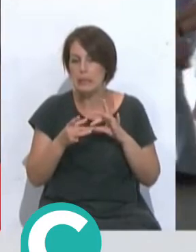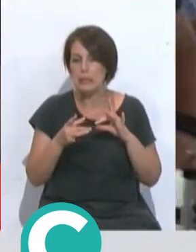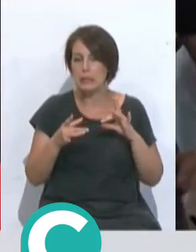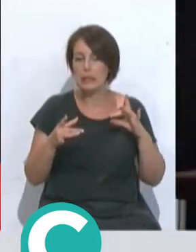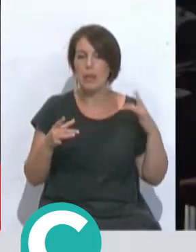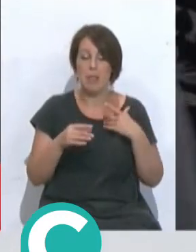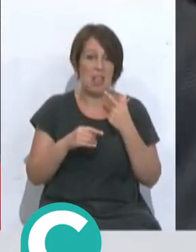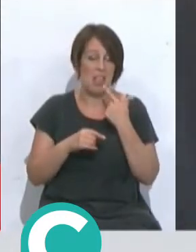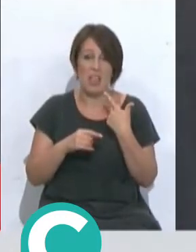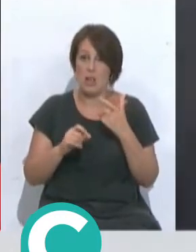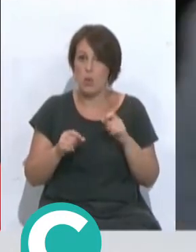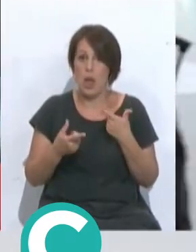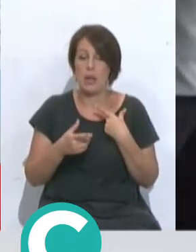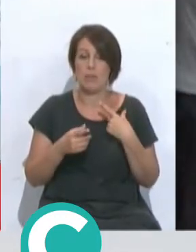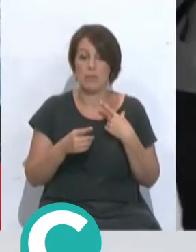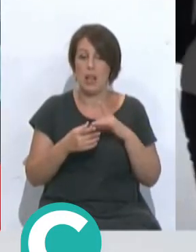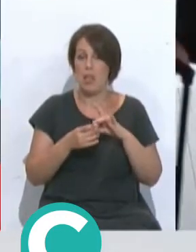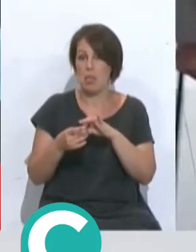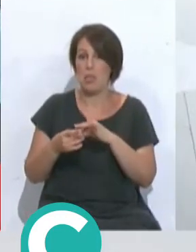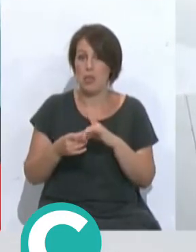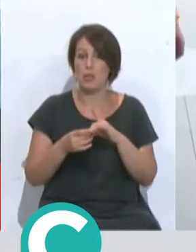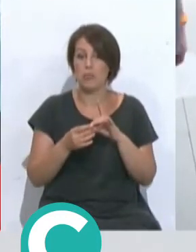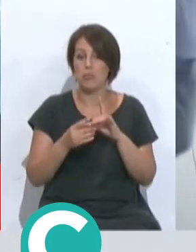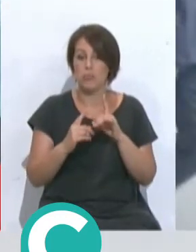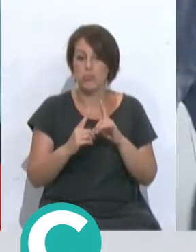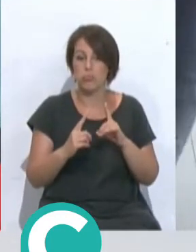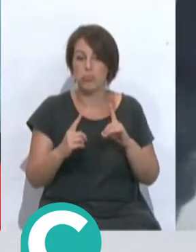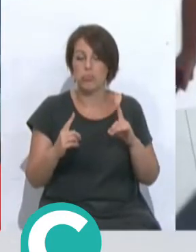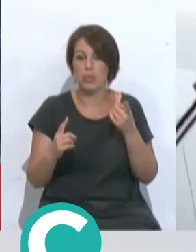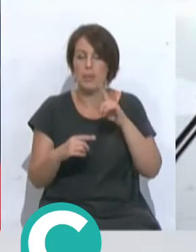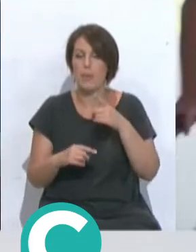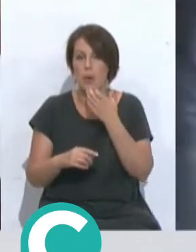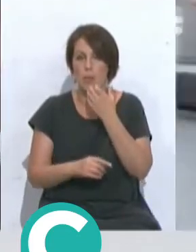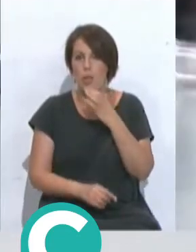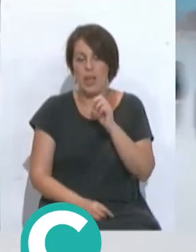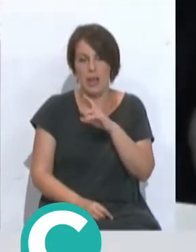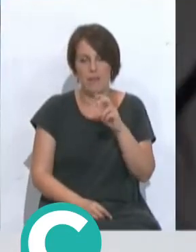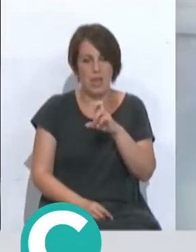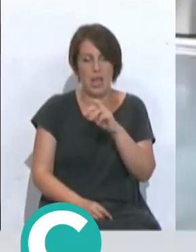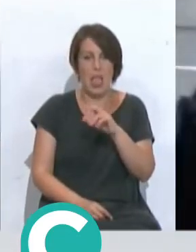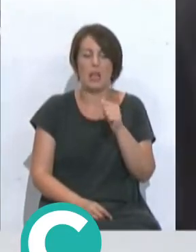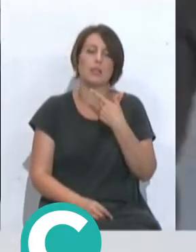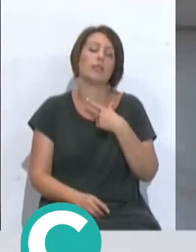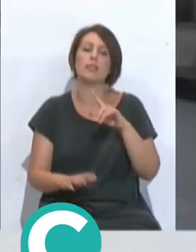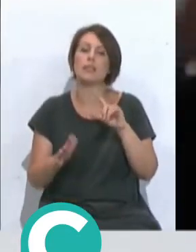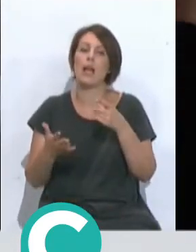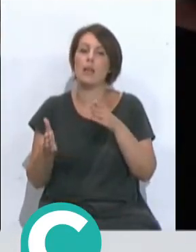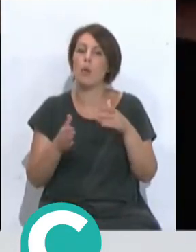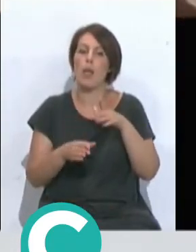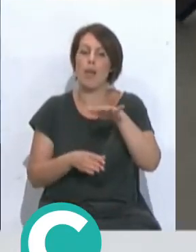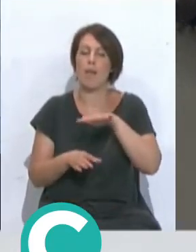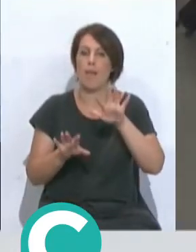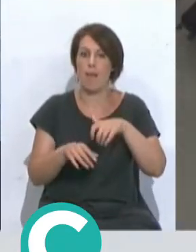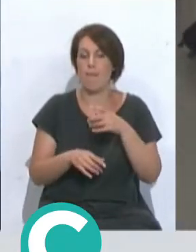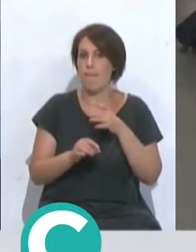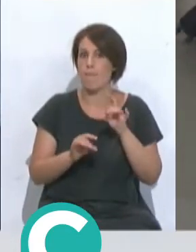final, las relaciones se van desgastando también. Lo hemos comentado también en el caso de Álvaro Cervera después de seis temporadas en el Cádiz. La verdad es